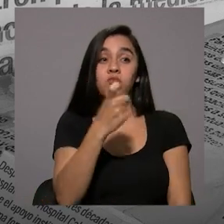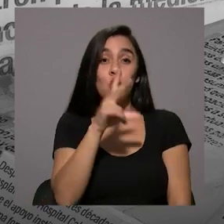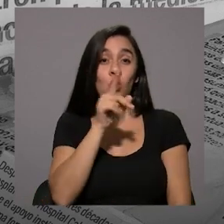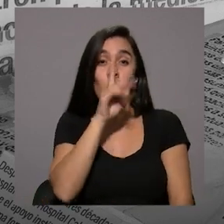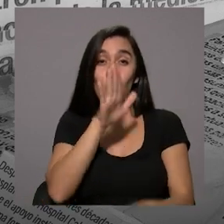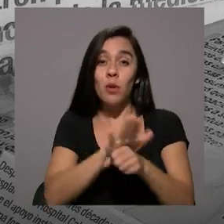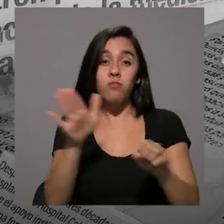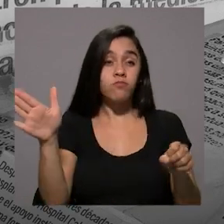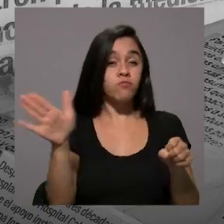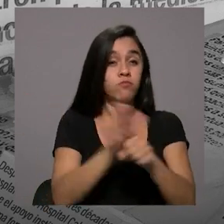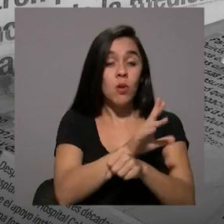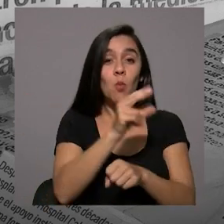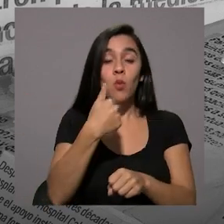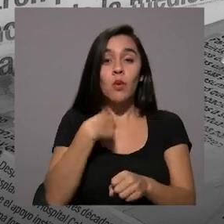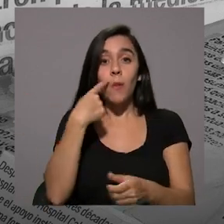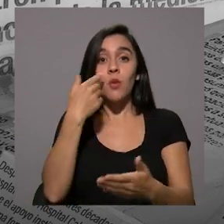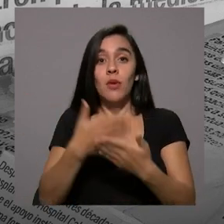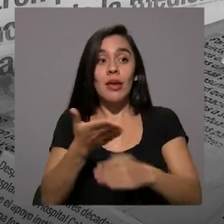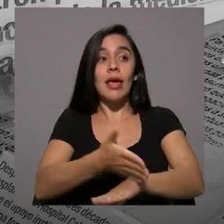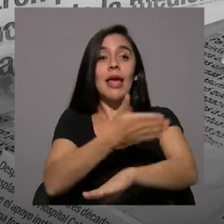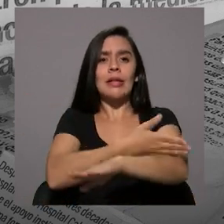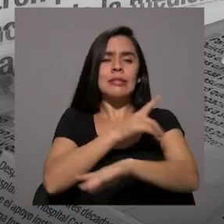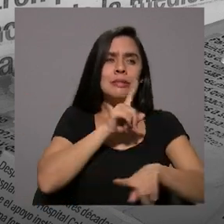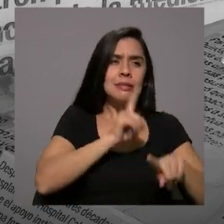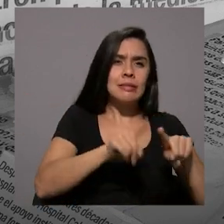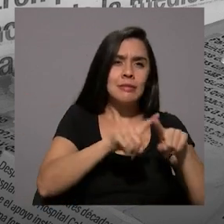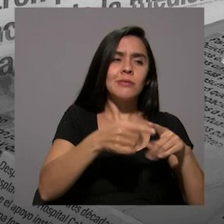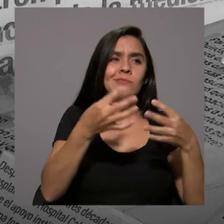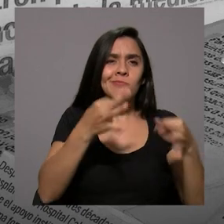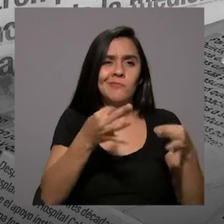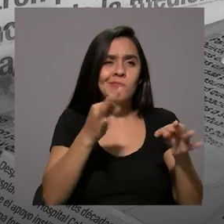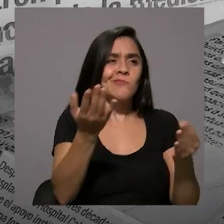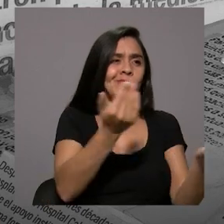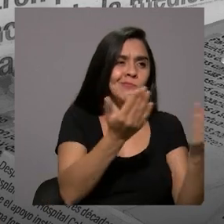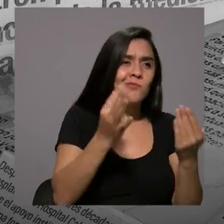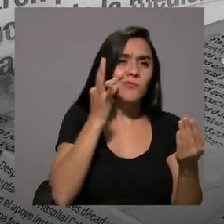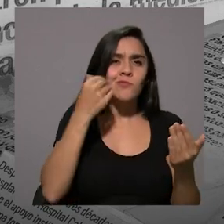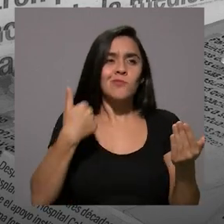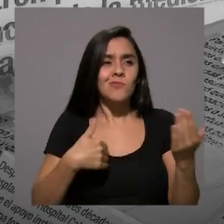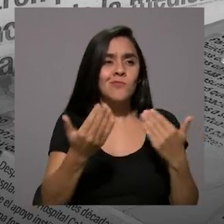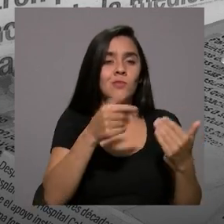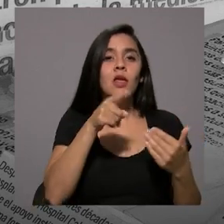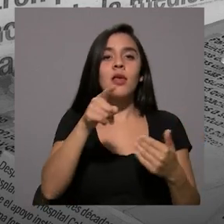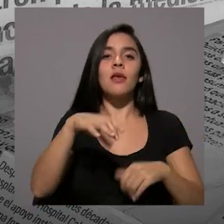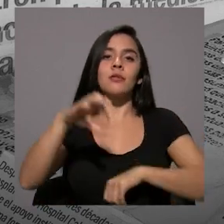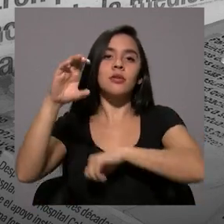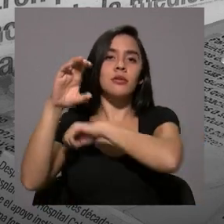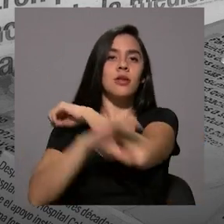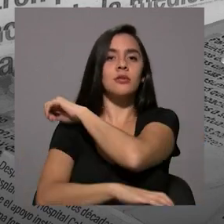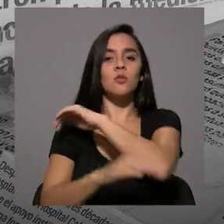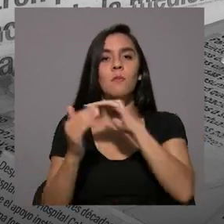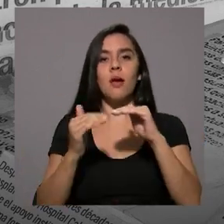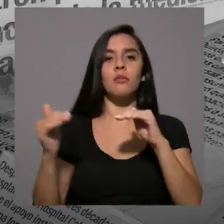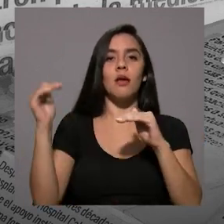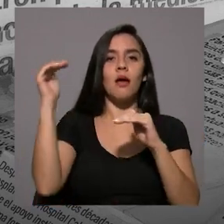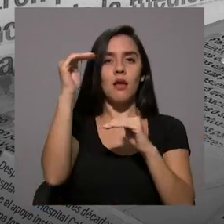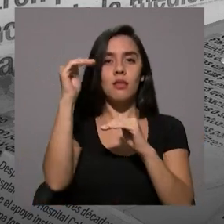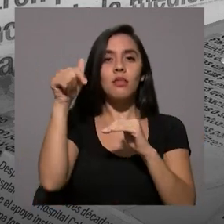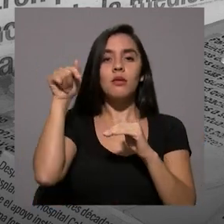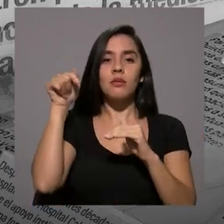probar que habían hecho ingentes esfuerzos por alcanzar la paridad iban a tener la sanción más alta dentro de